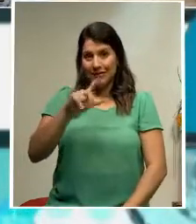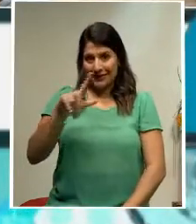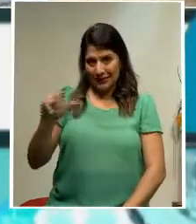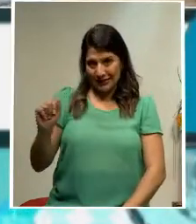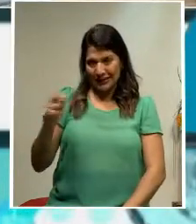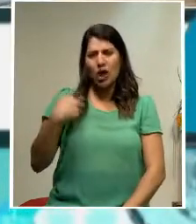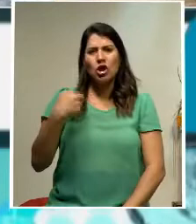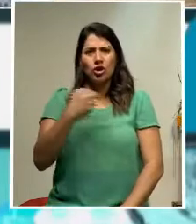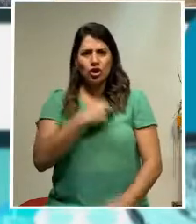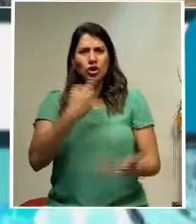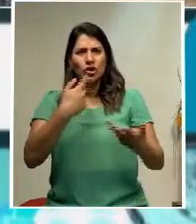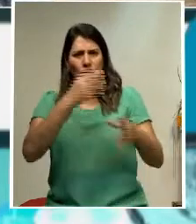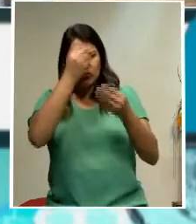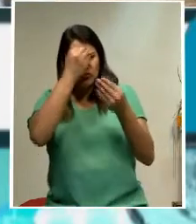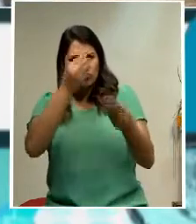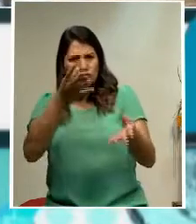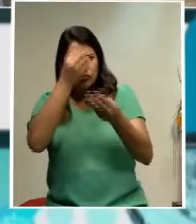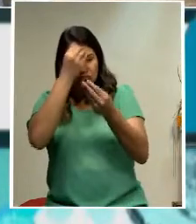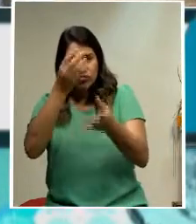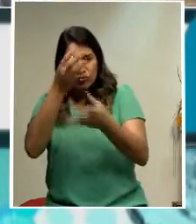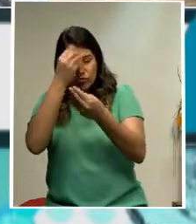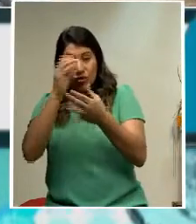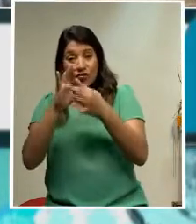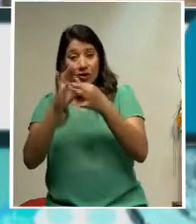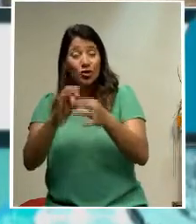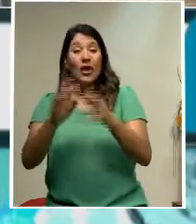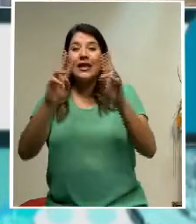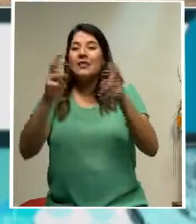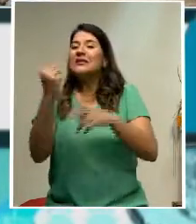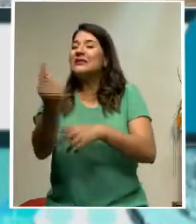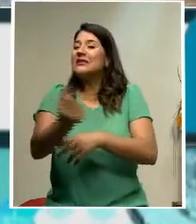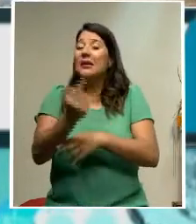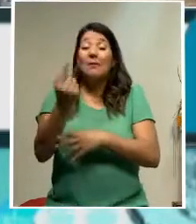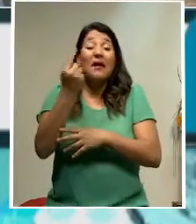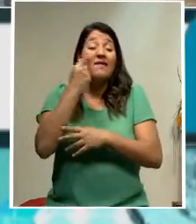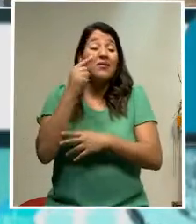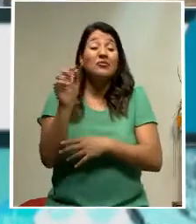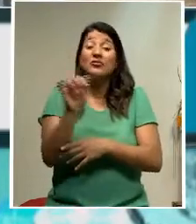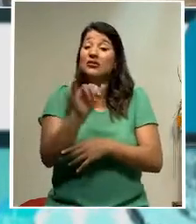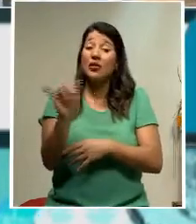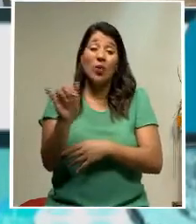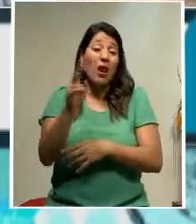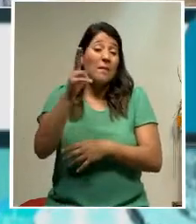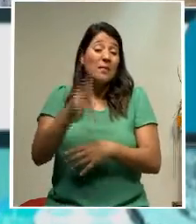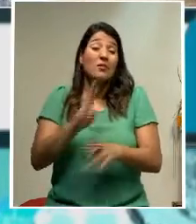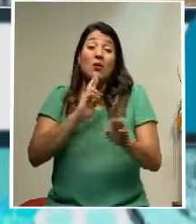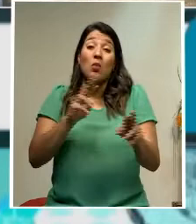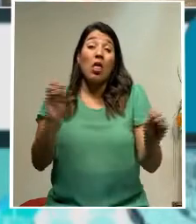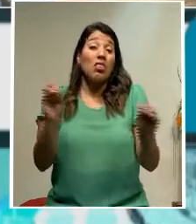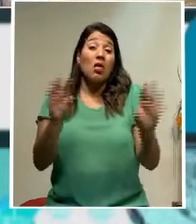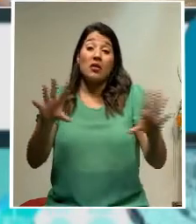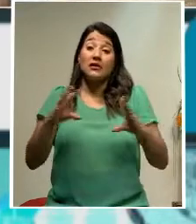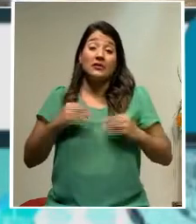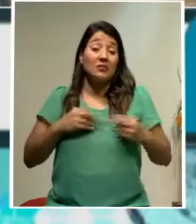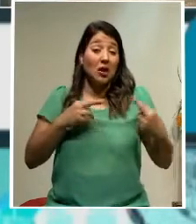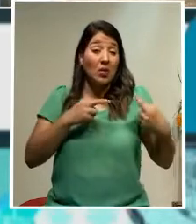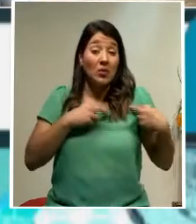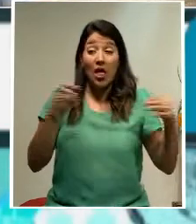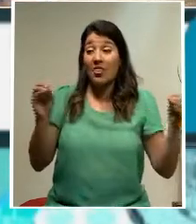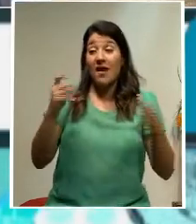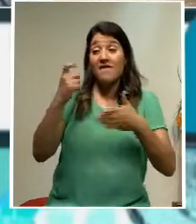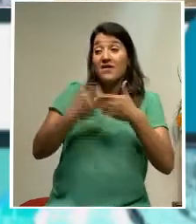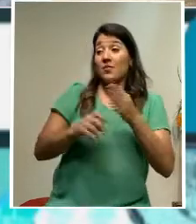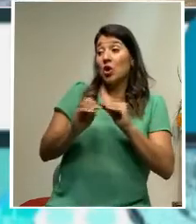cada una de las comparecencias y pues siempre vemos lo mismo. Nadie tiene la culpa, nadie firmó nada, nadie es